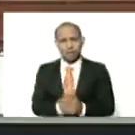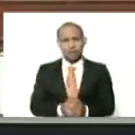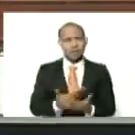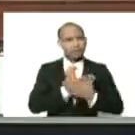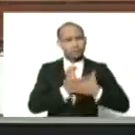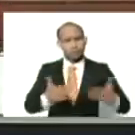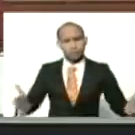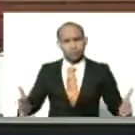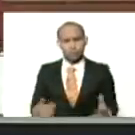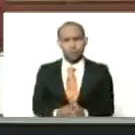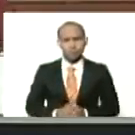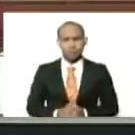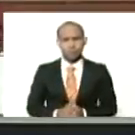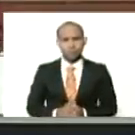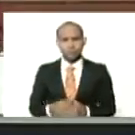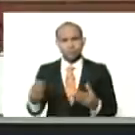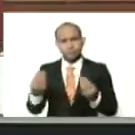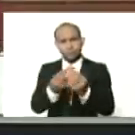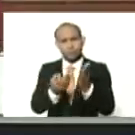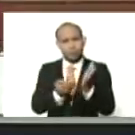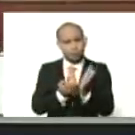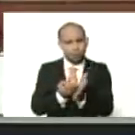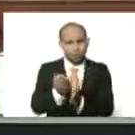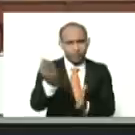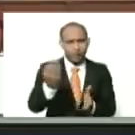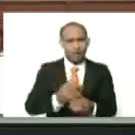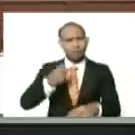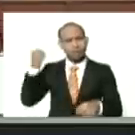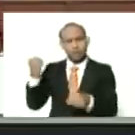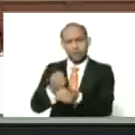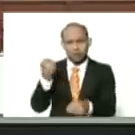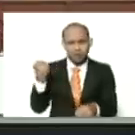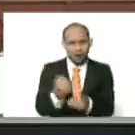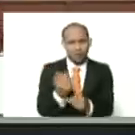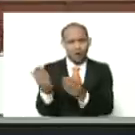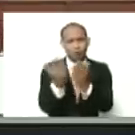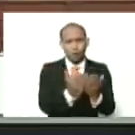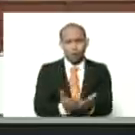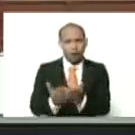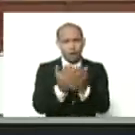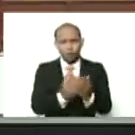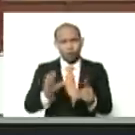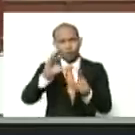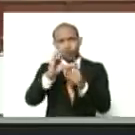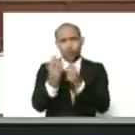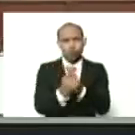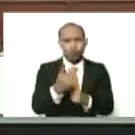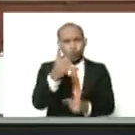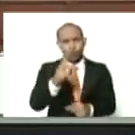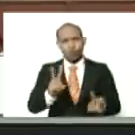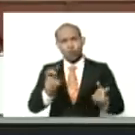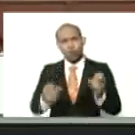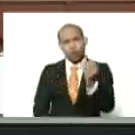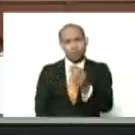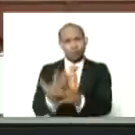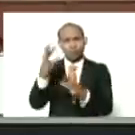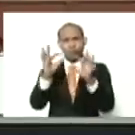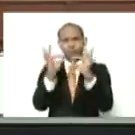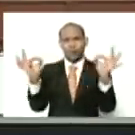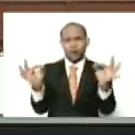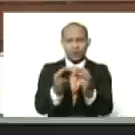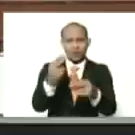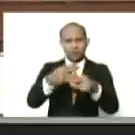solidaridad, de la honestidad, del trabajo, del estudio, de la cultura, una nueva familia, construir,